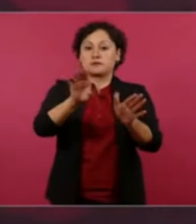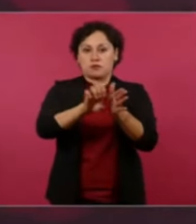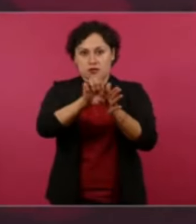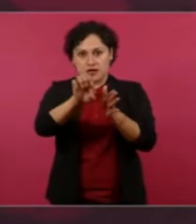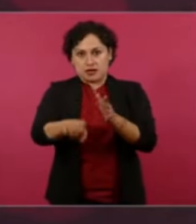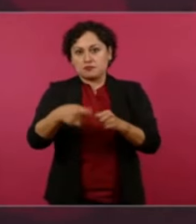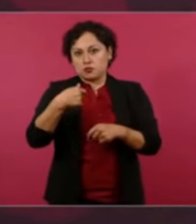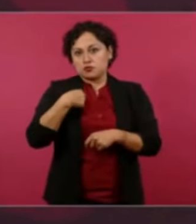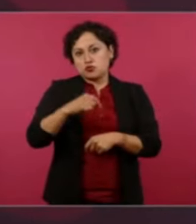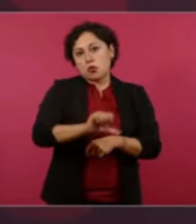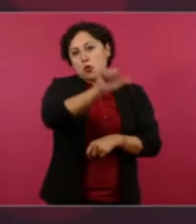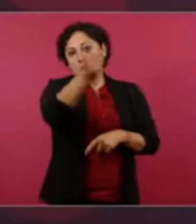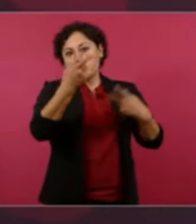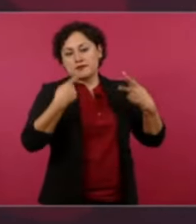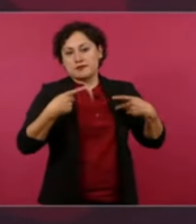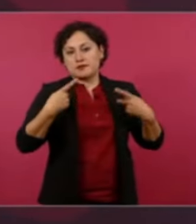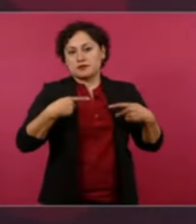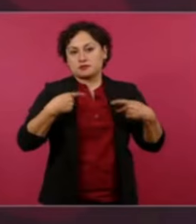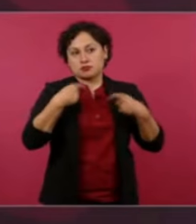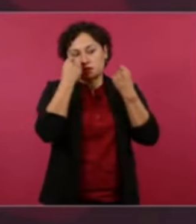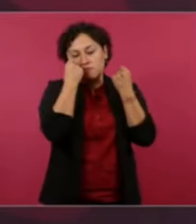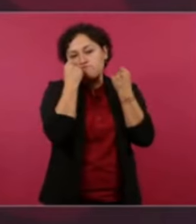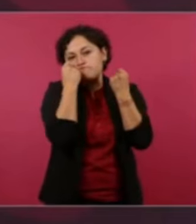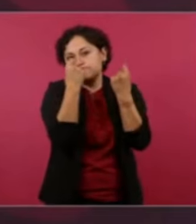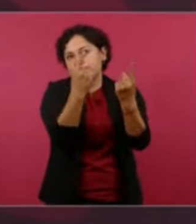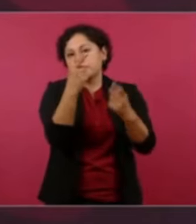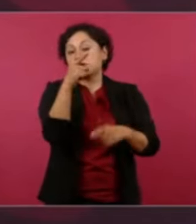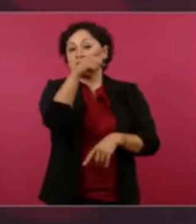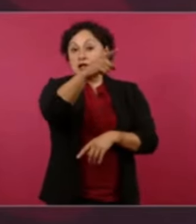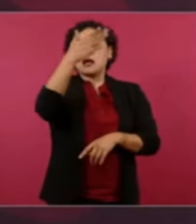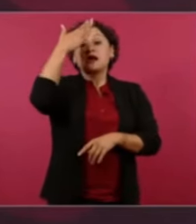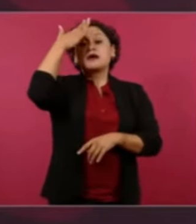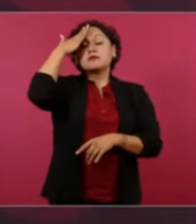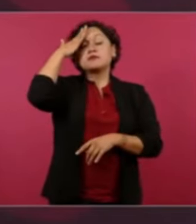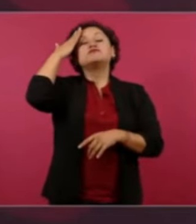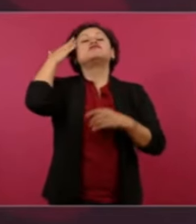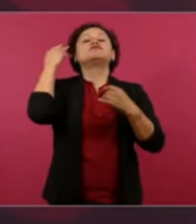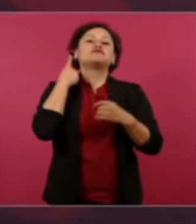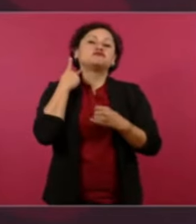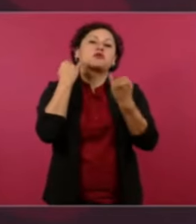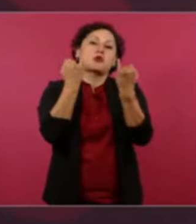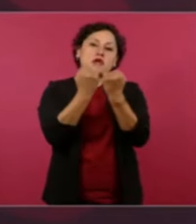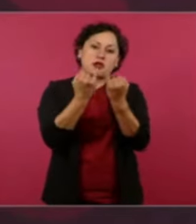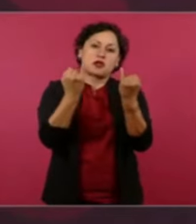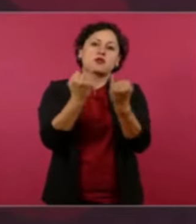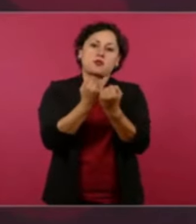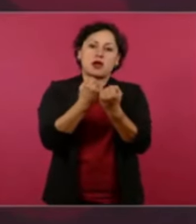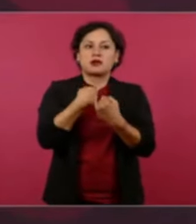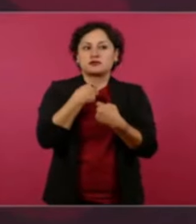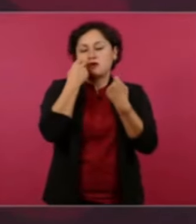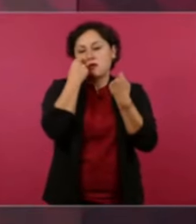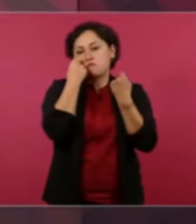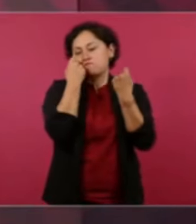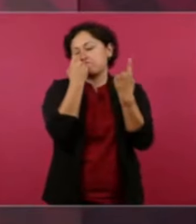un dirigente político que más admiro,